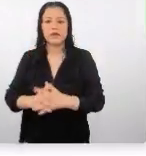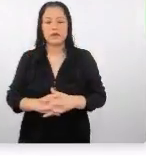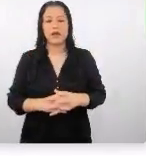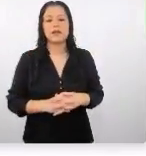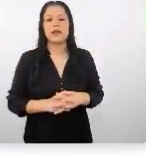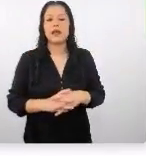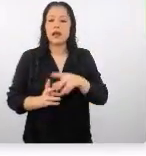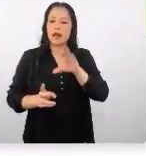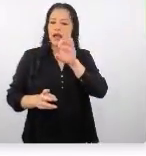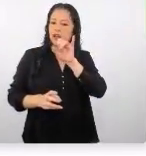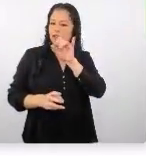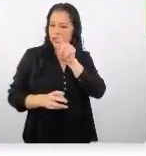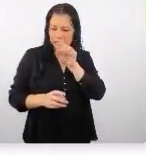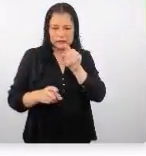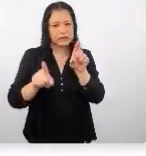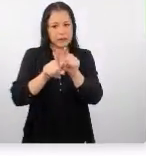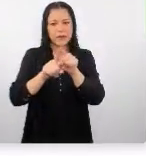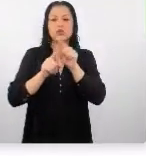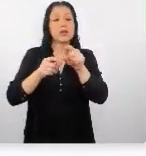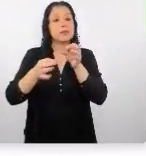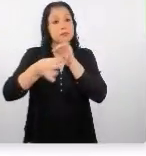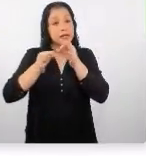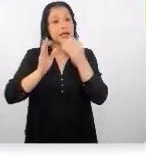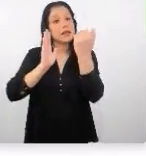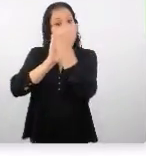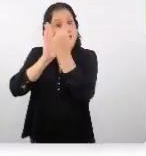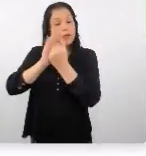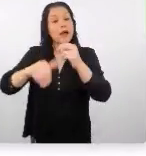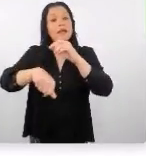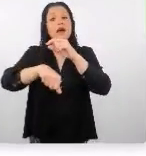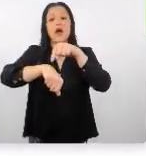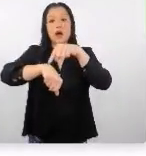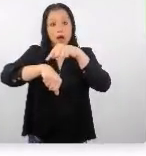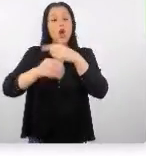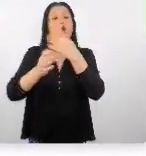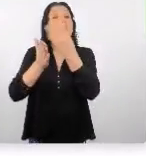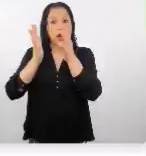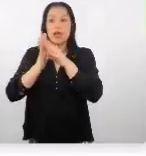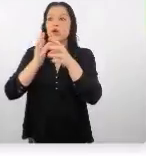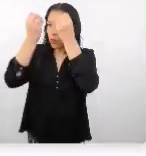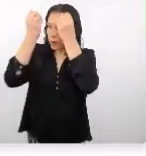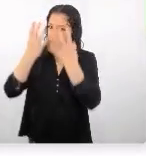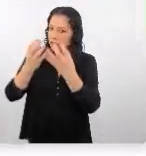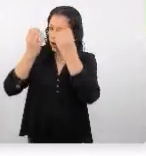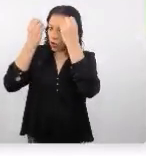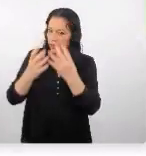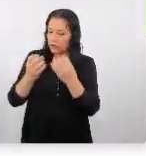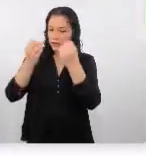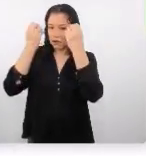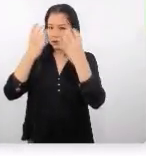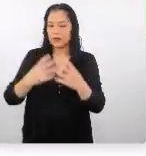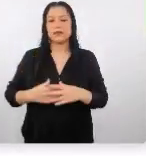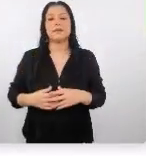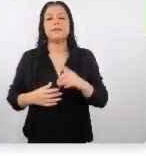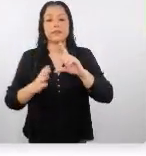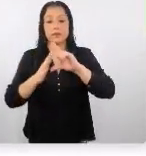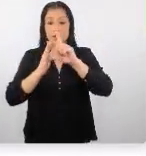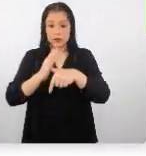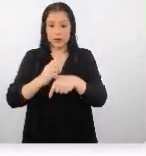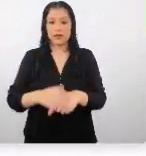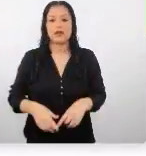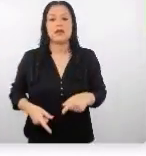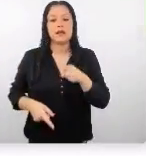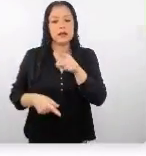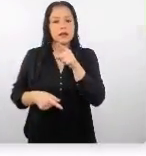igualmente le dan unas normas horarios y el problema suelen cumplirlos bueno justamente lo siguiente que siguen al pie